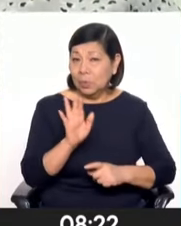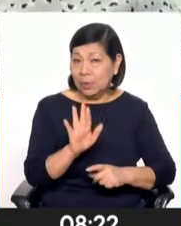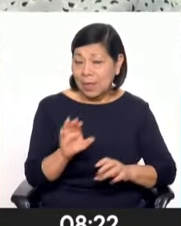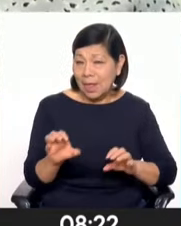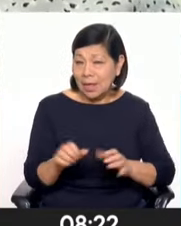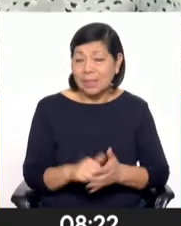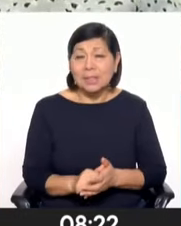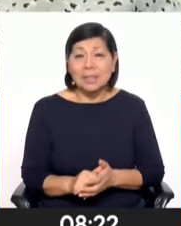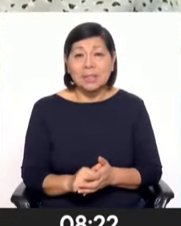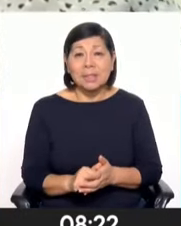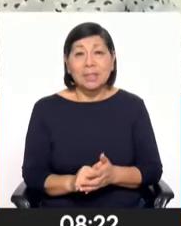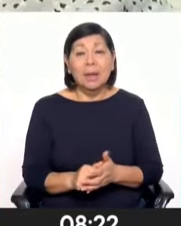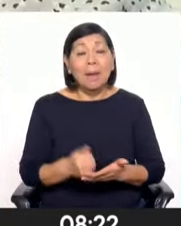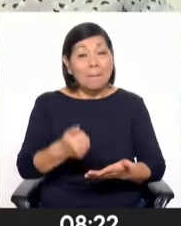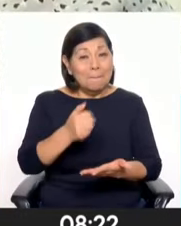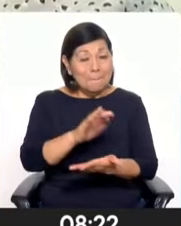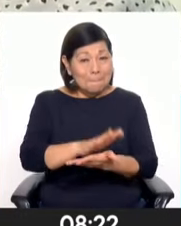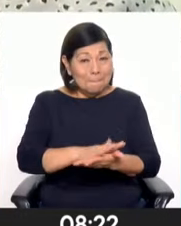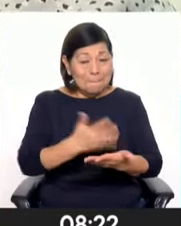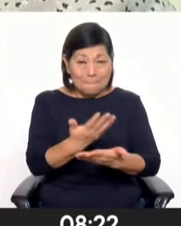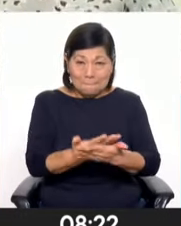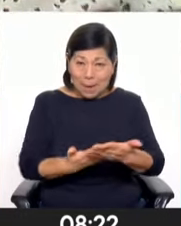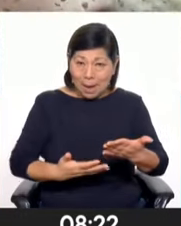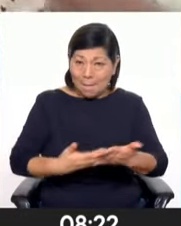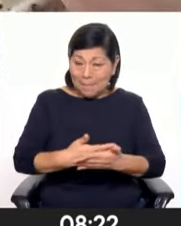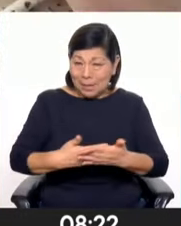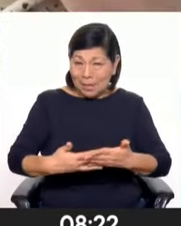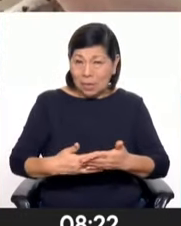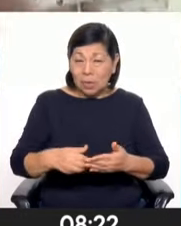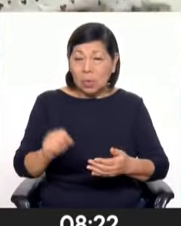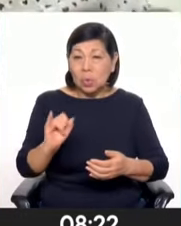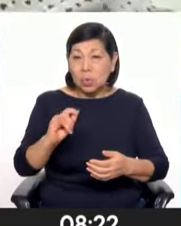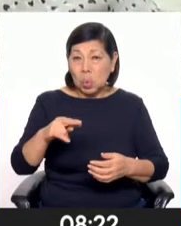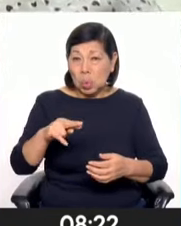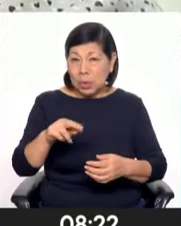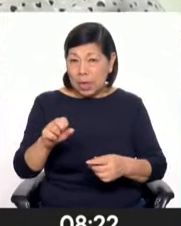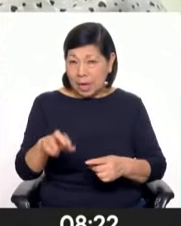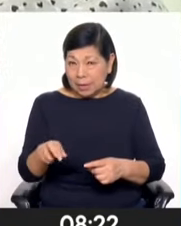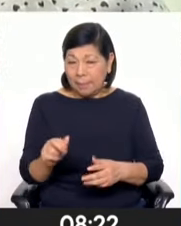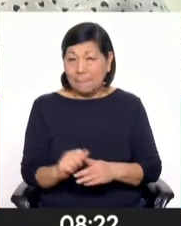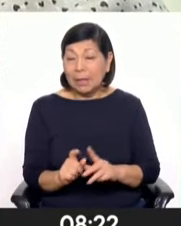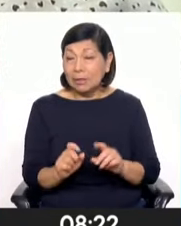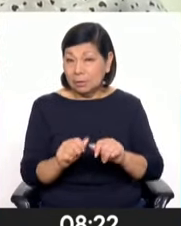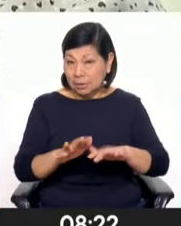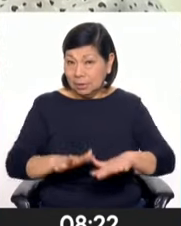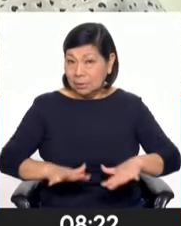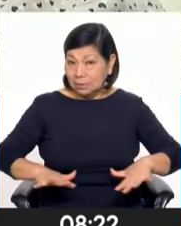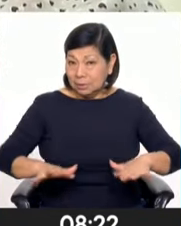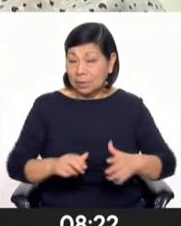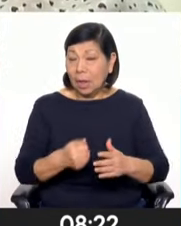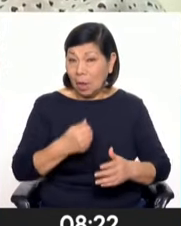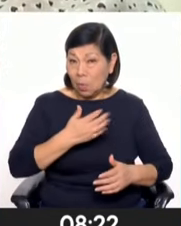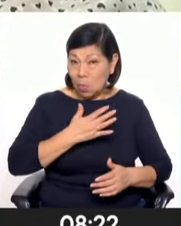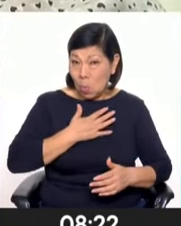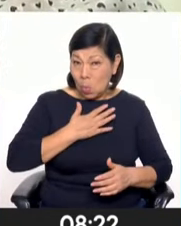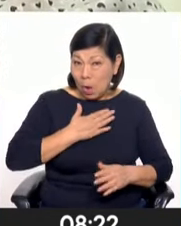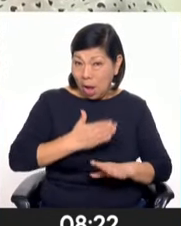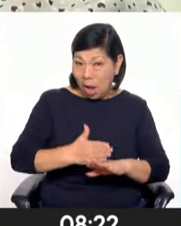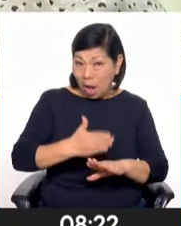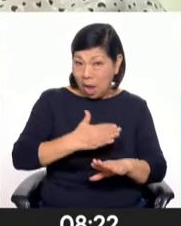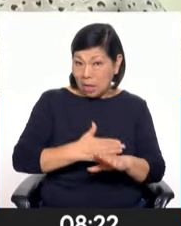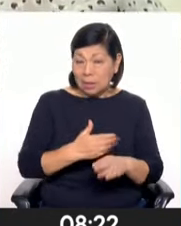realizado en registros públicos, ¿en algún momento estos terrenos tuvieron propietarios?